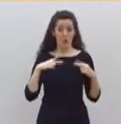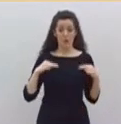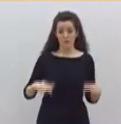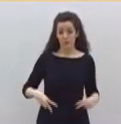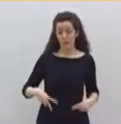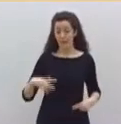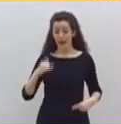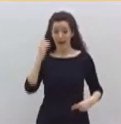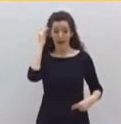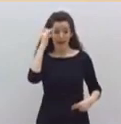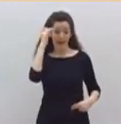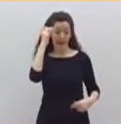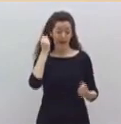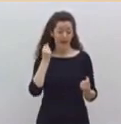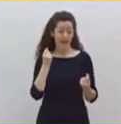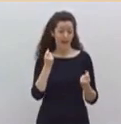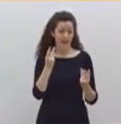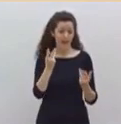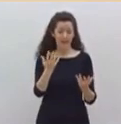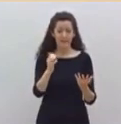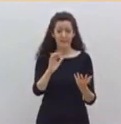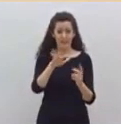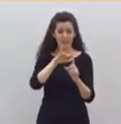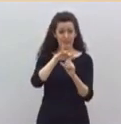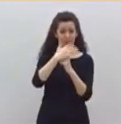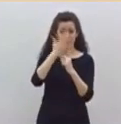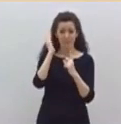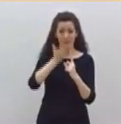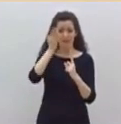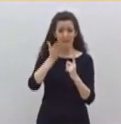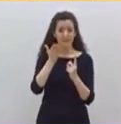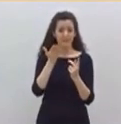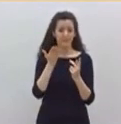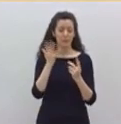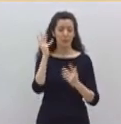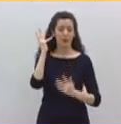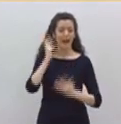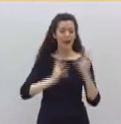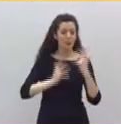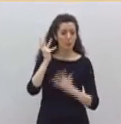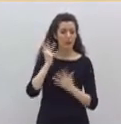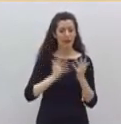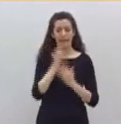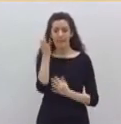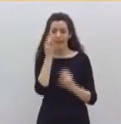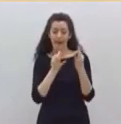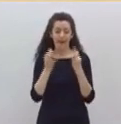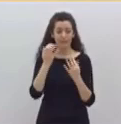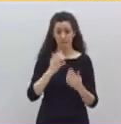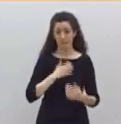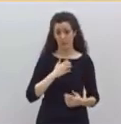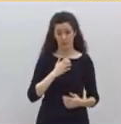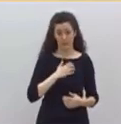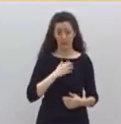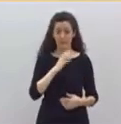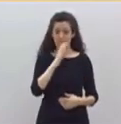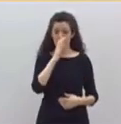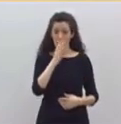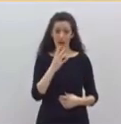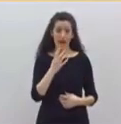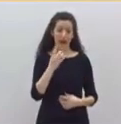medir en términos bélicos porque nadie va a ganar, porque todos los españoles ya hemos perdido demasiado.